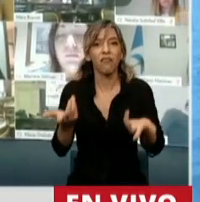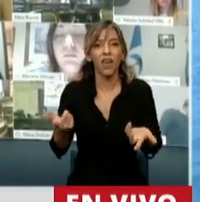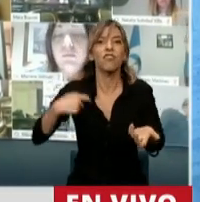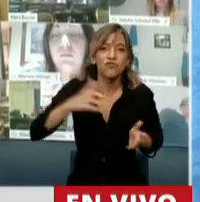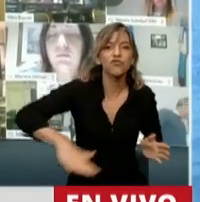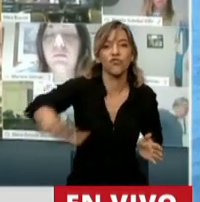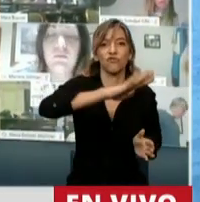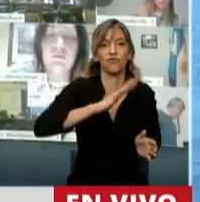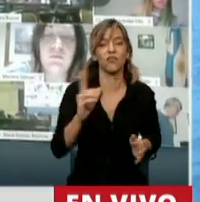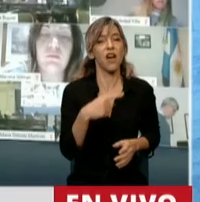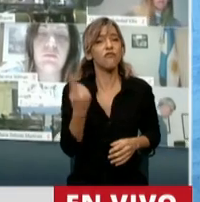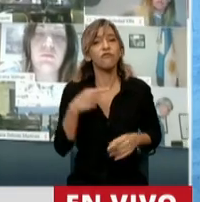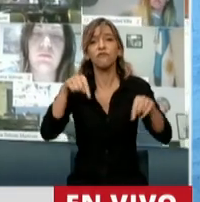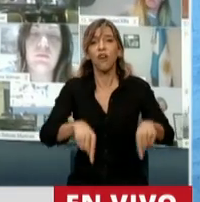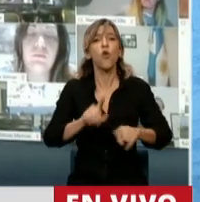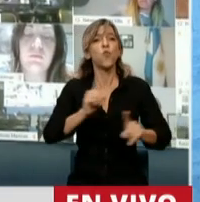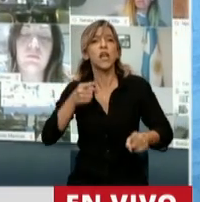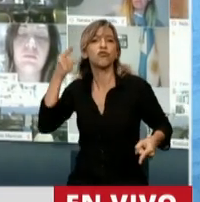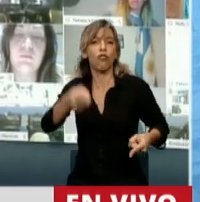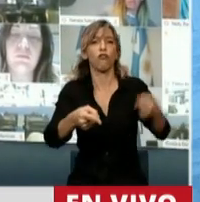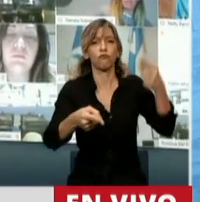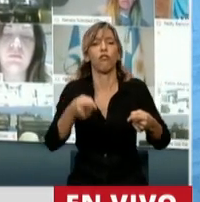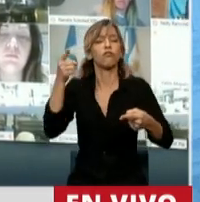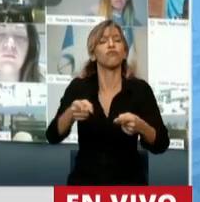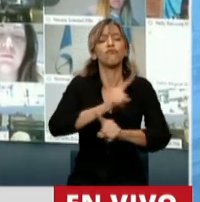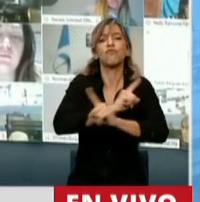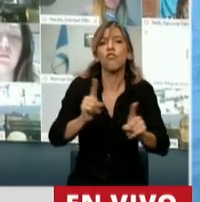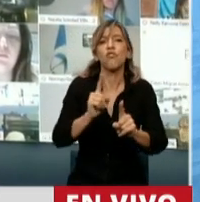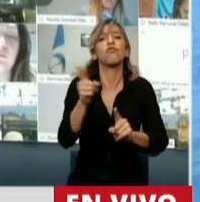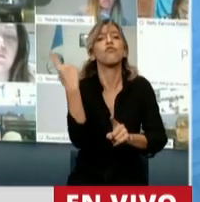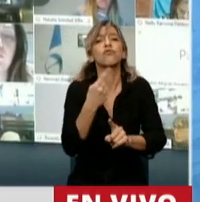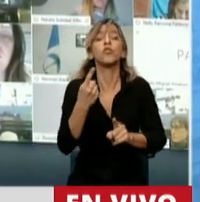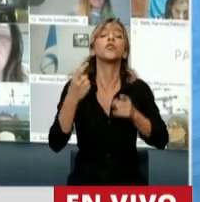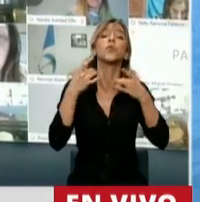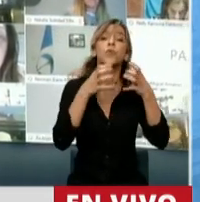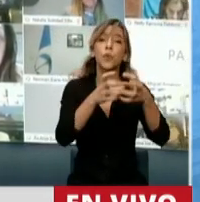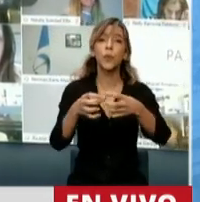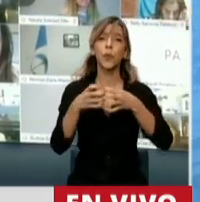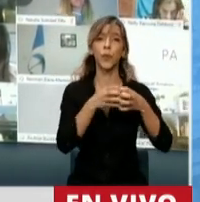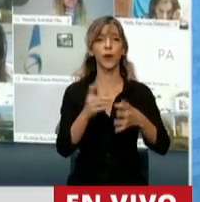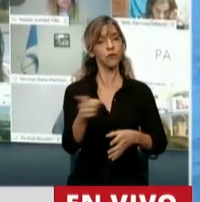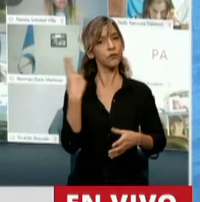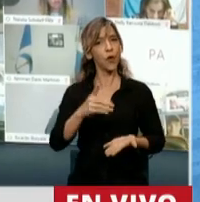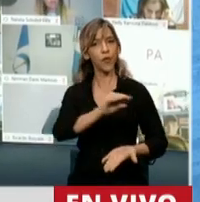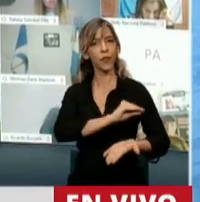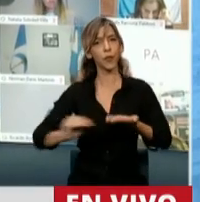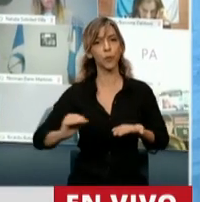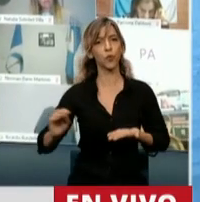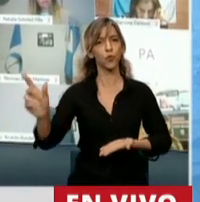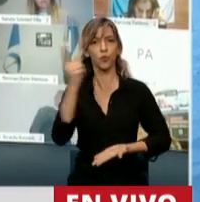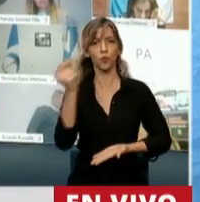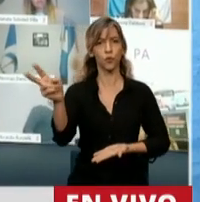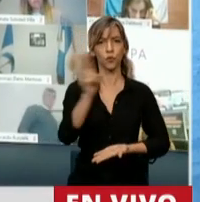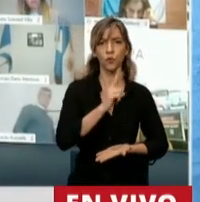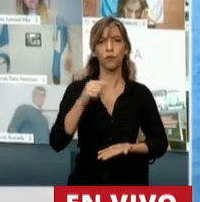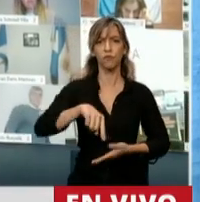Estamos debatiendo, estamos discutiendo. Somos diputados y diputadas de la Nación que estamos en condiciones de